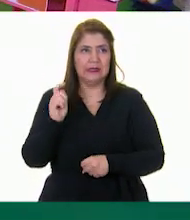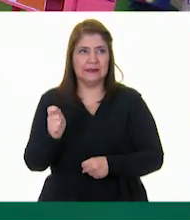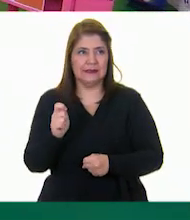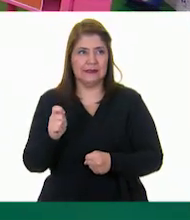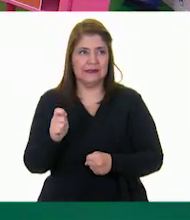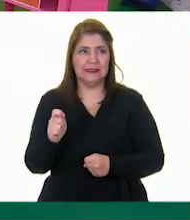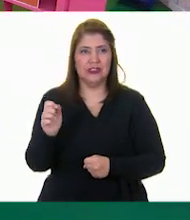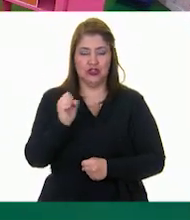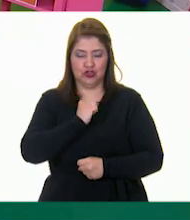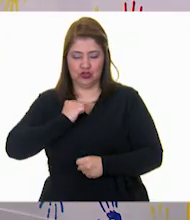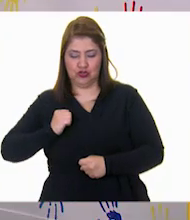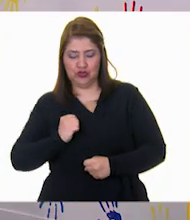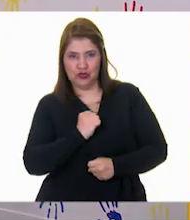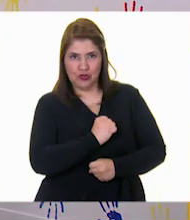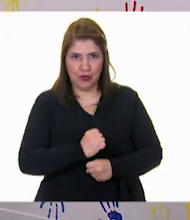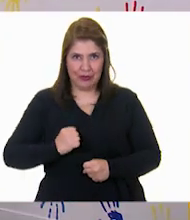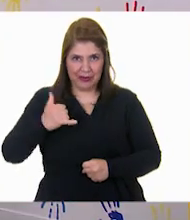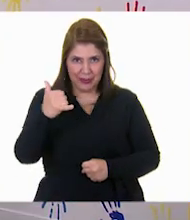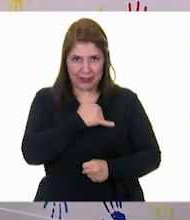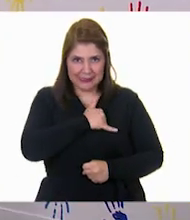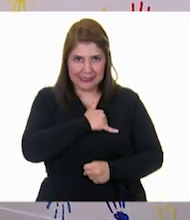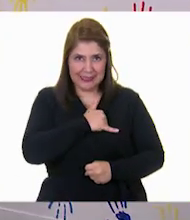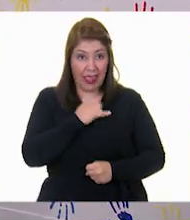Super Yolistle,